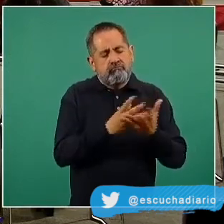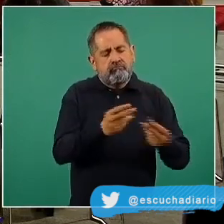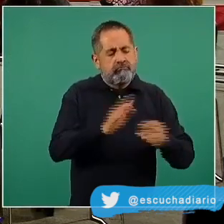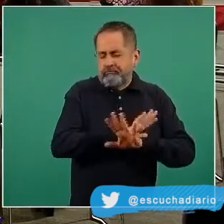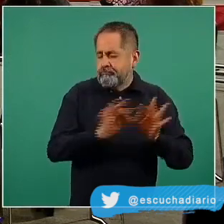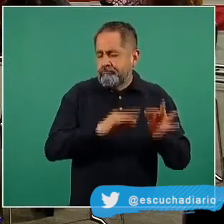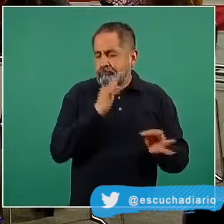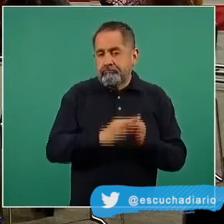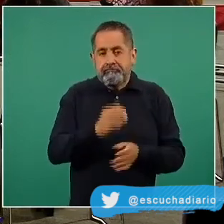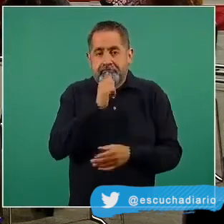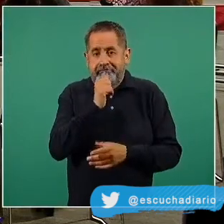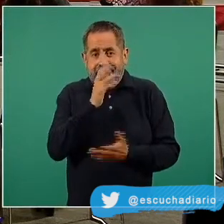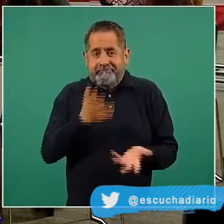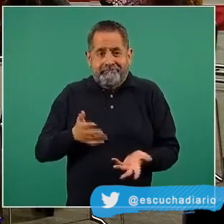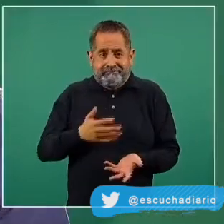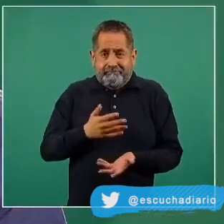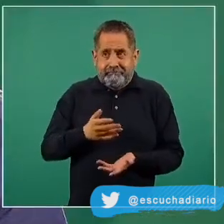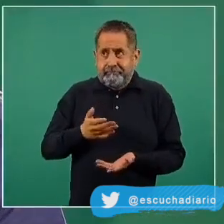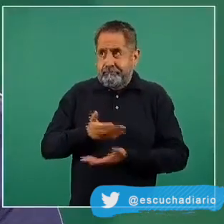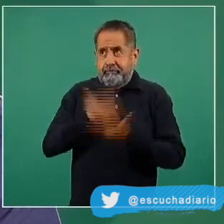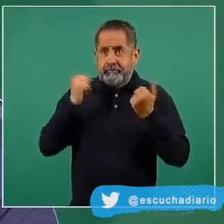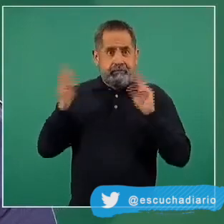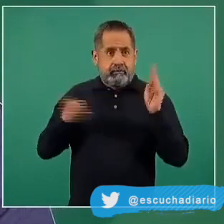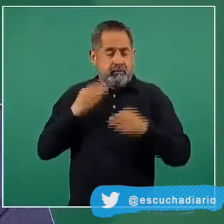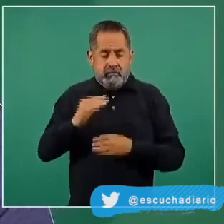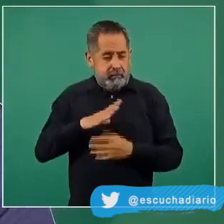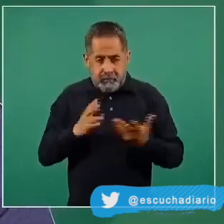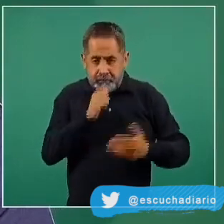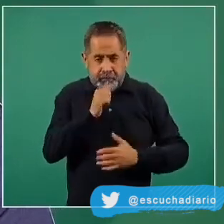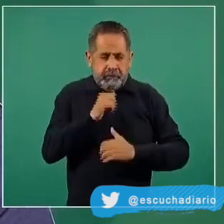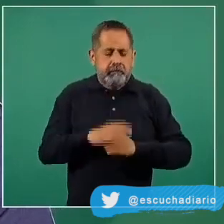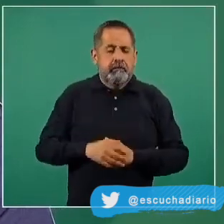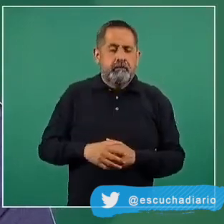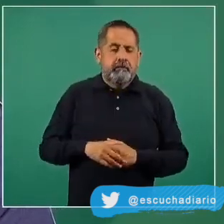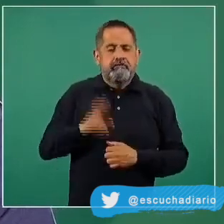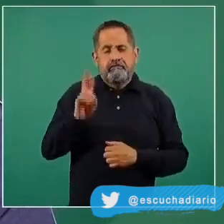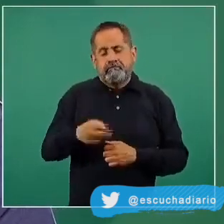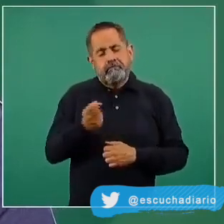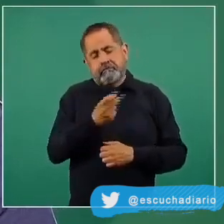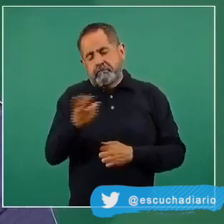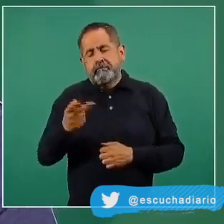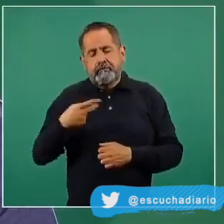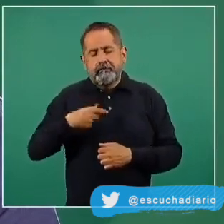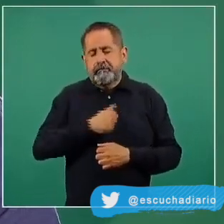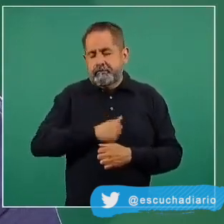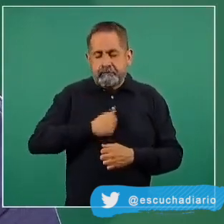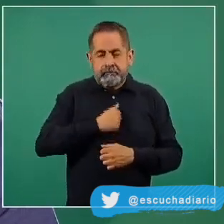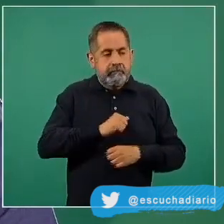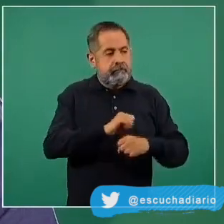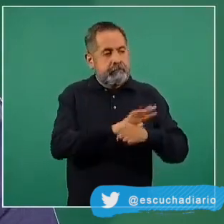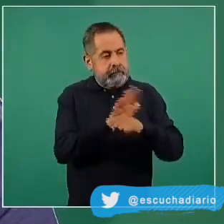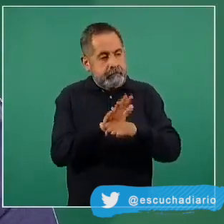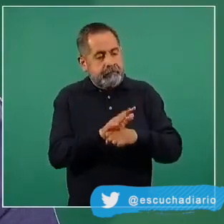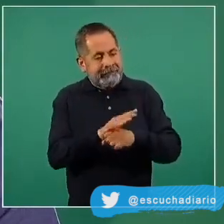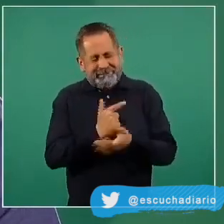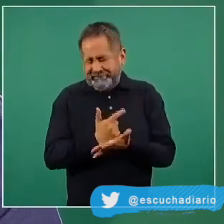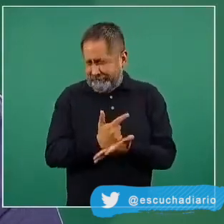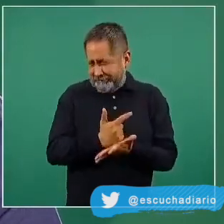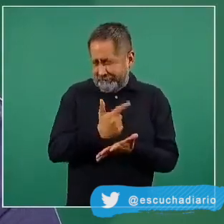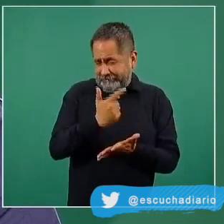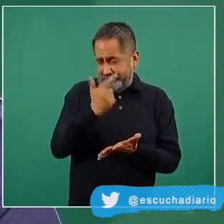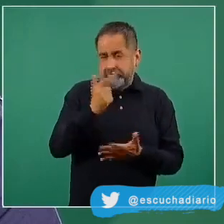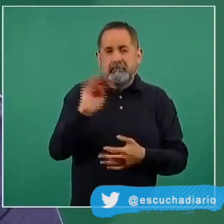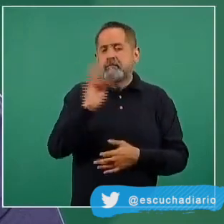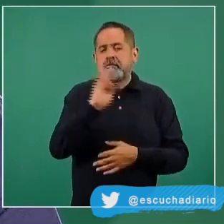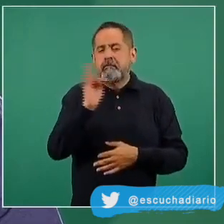los medicamentos sintomáticos. Por supuesto, hay personas que desafortunadamente han tenido un COVID muy grave, que